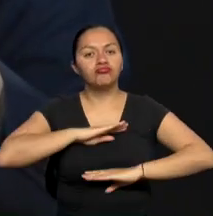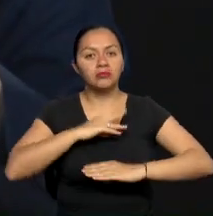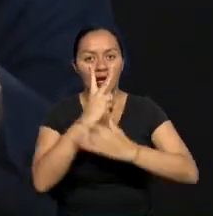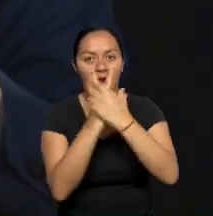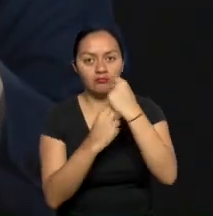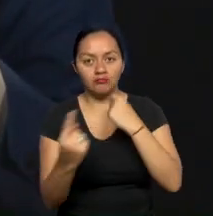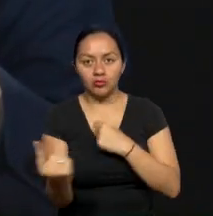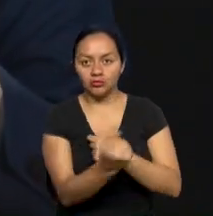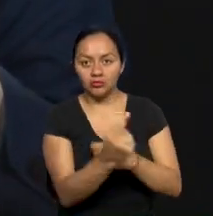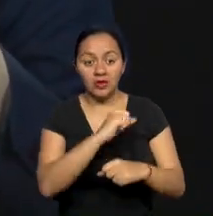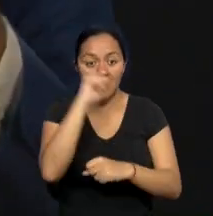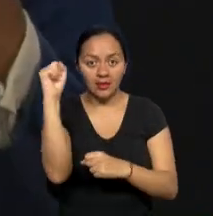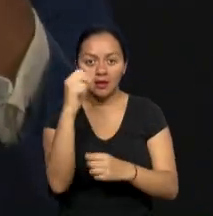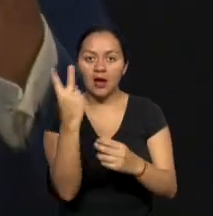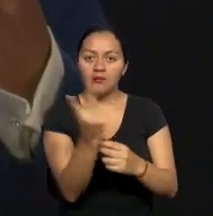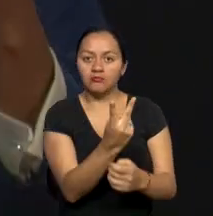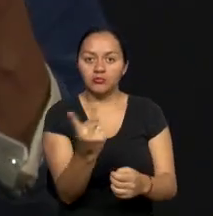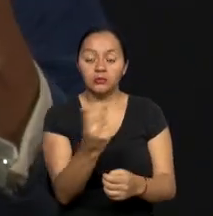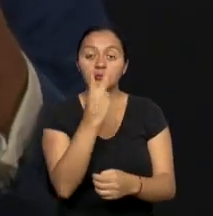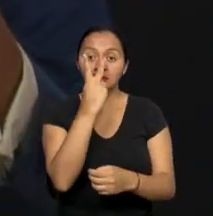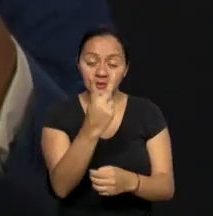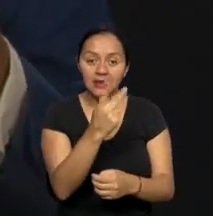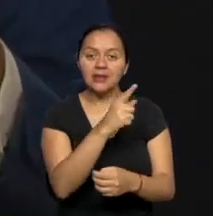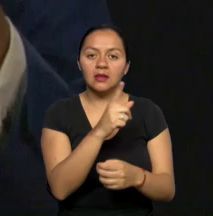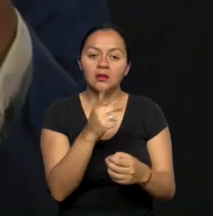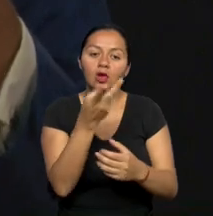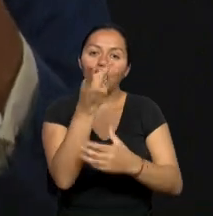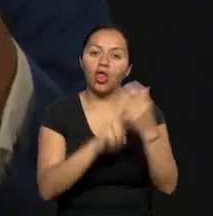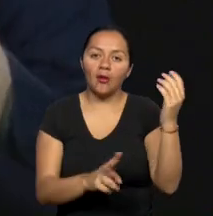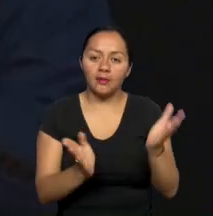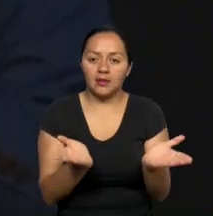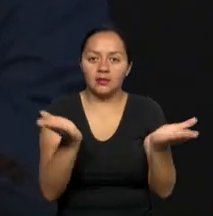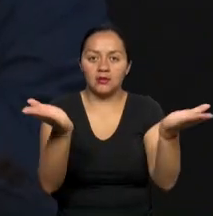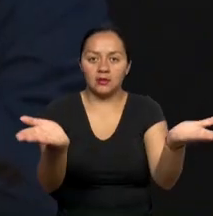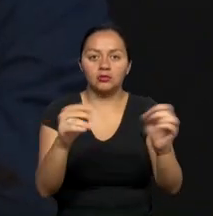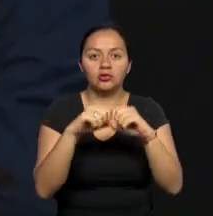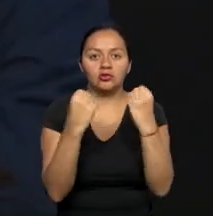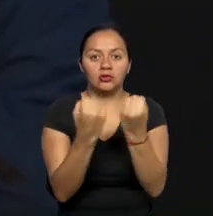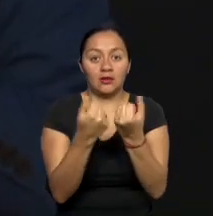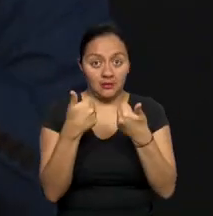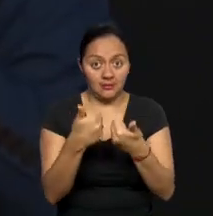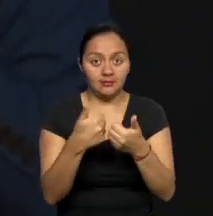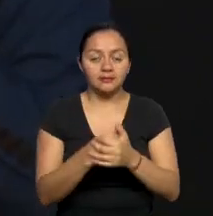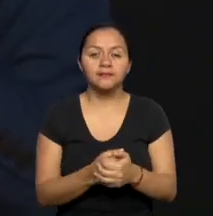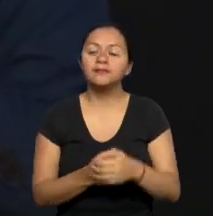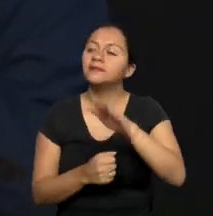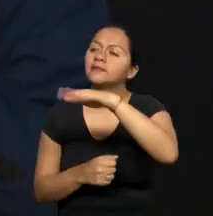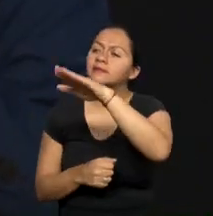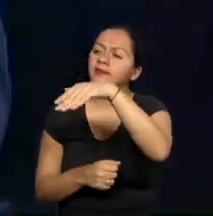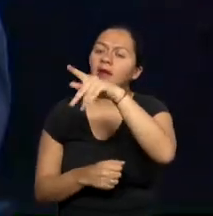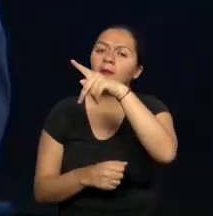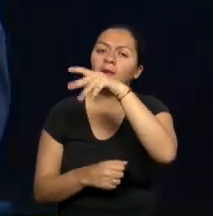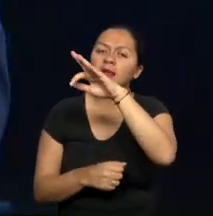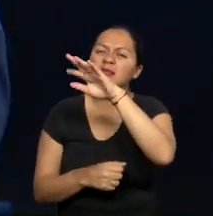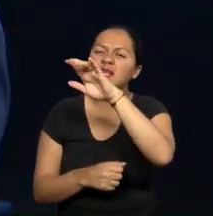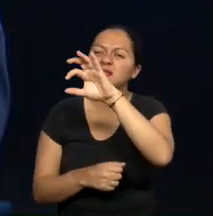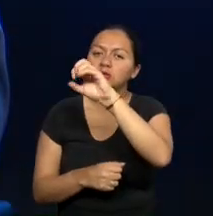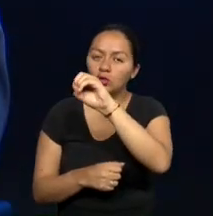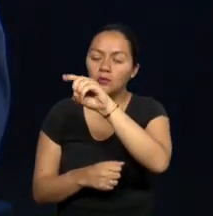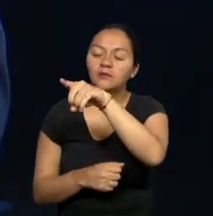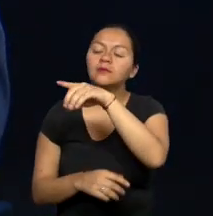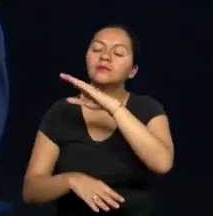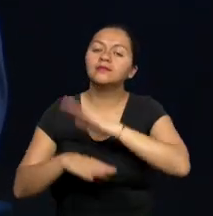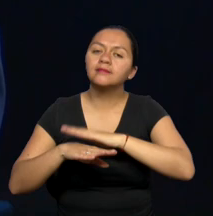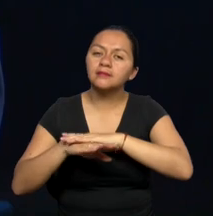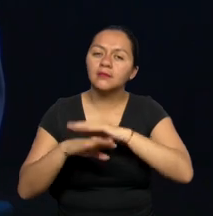en este perfil tiene una doble ganancia para la sociedad ecuatoriana. Patricio, es importante cuando certificamos,